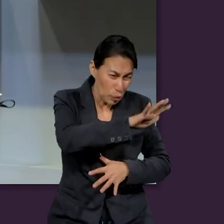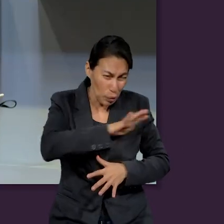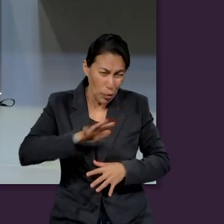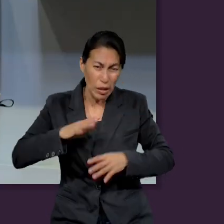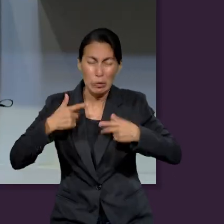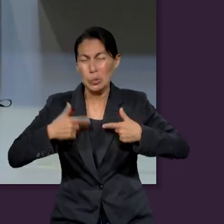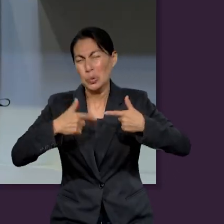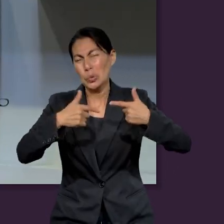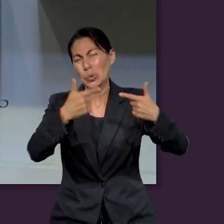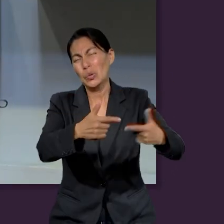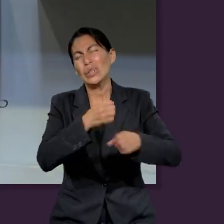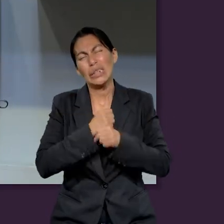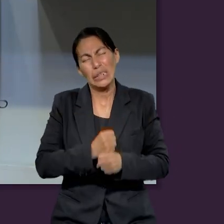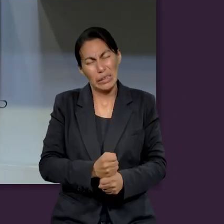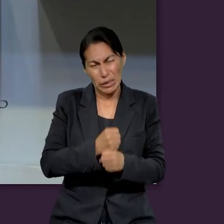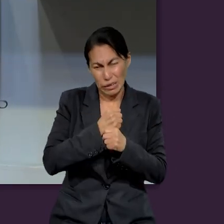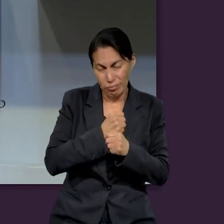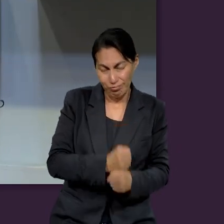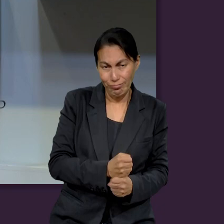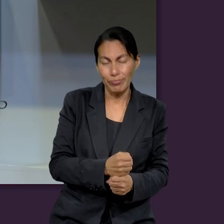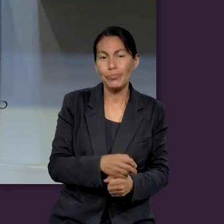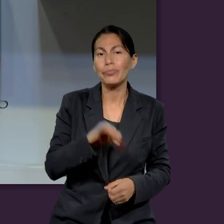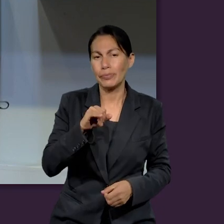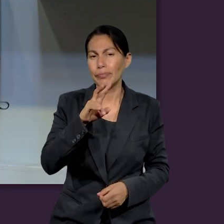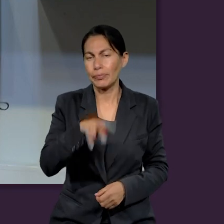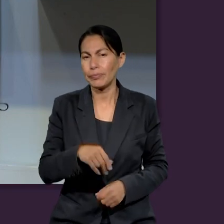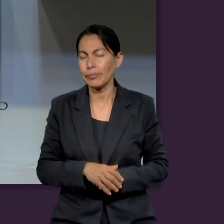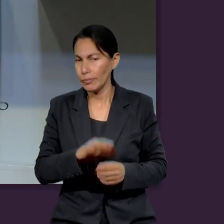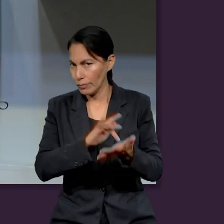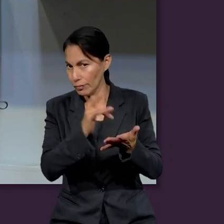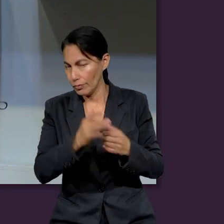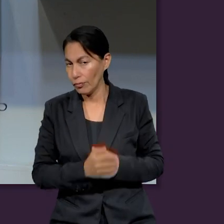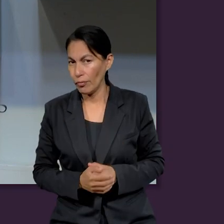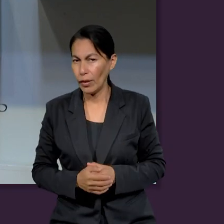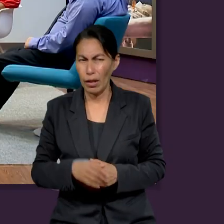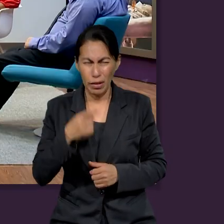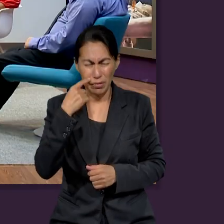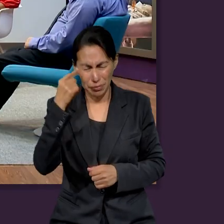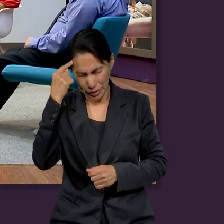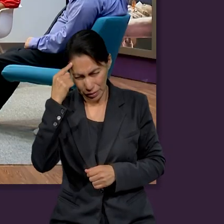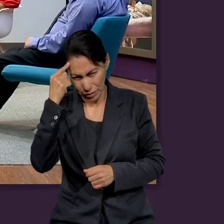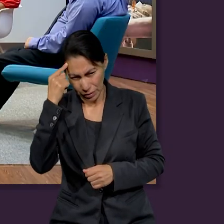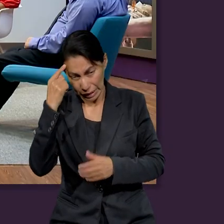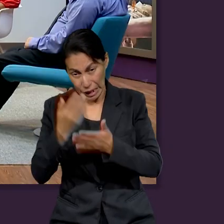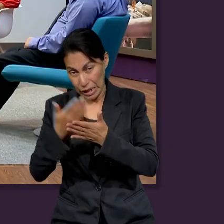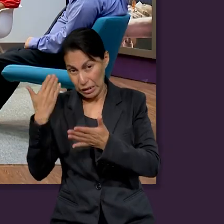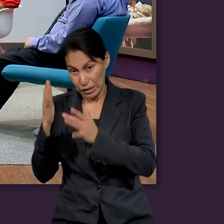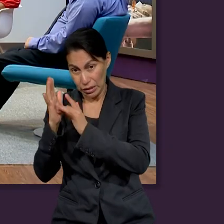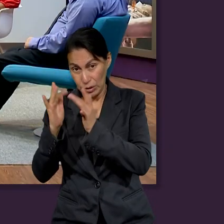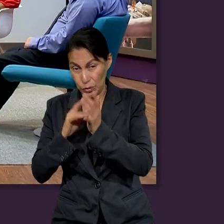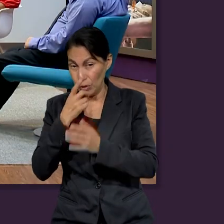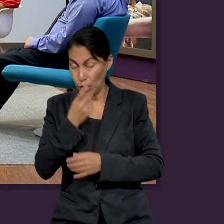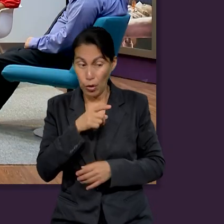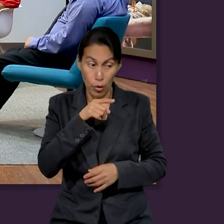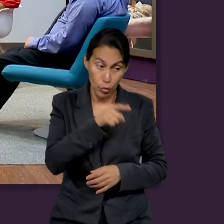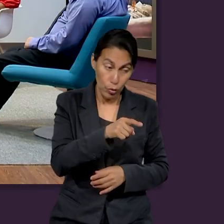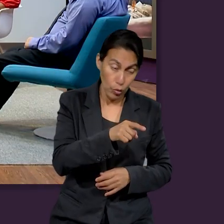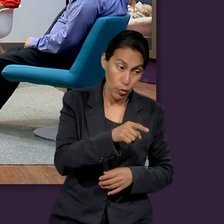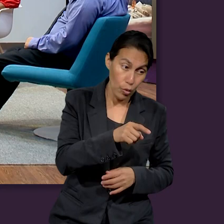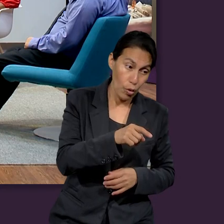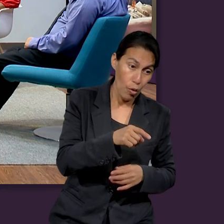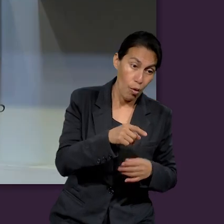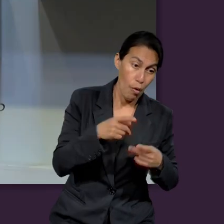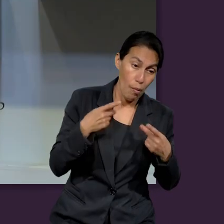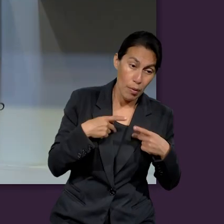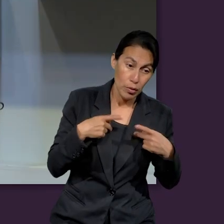Gaby. Y esto me trae a la mente cuando nuestro Señor Jesús dijo, oíste que fue dicho, no cometerás adulterio. Pero yo te digo